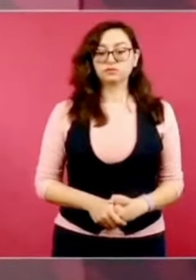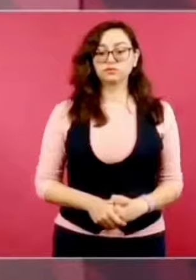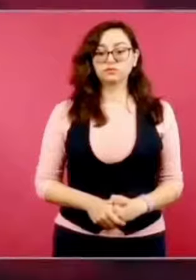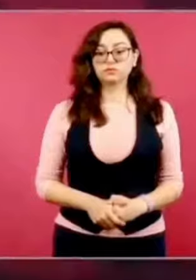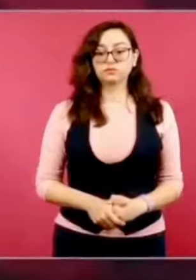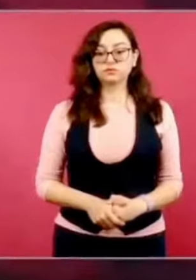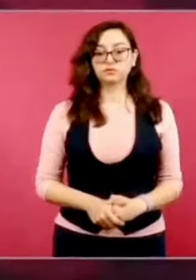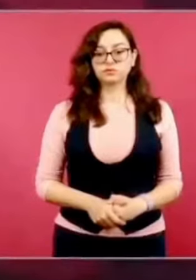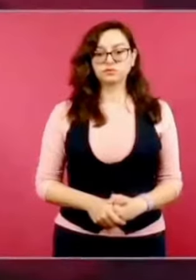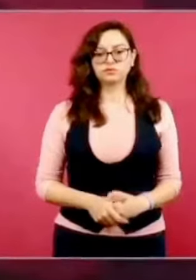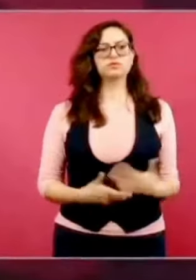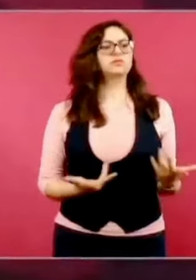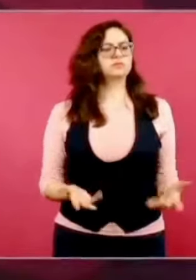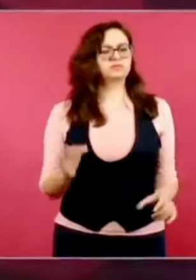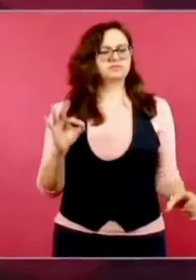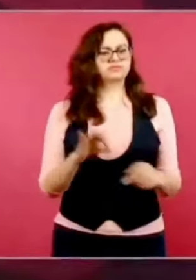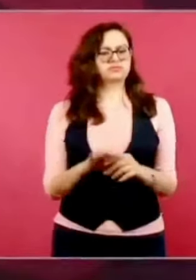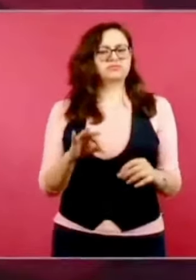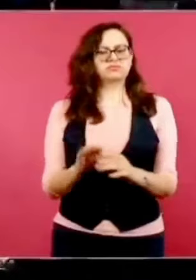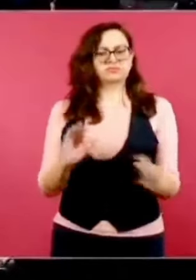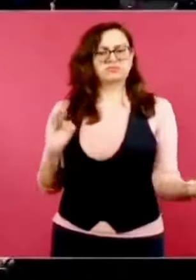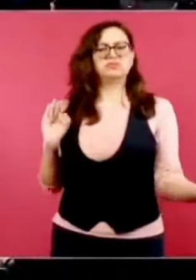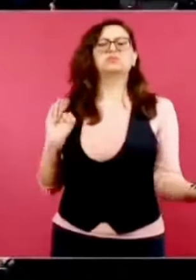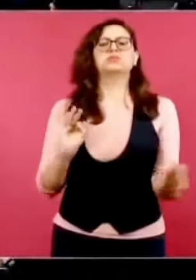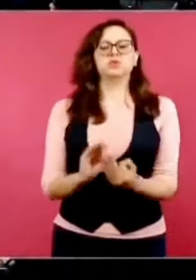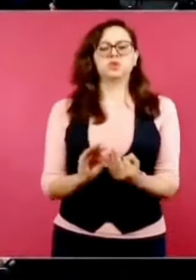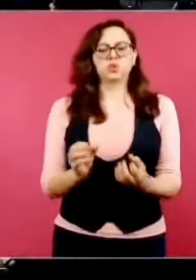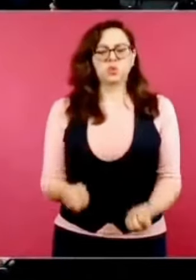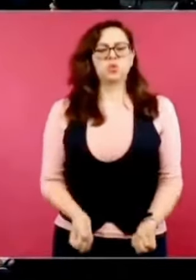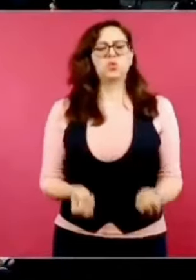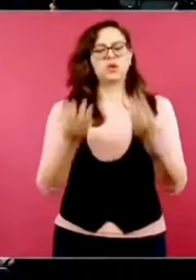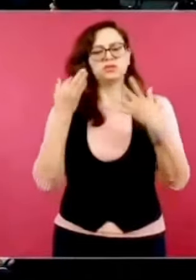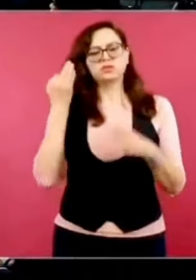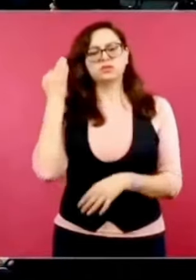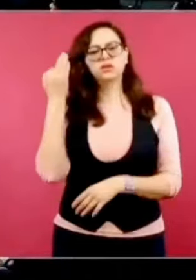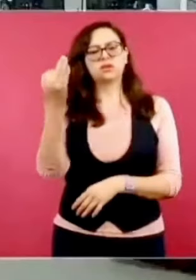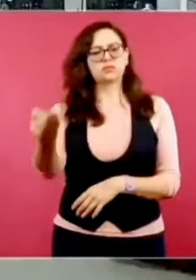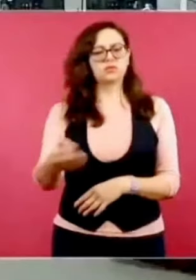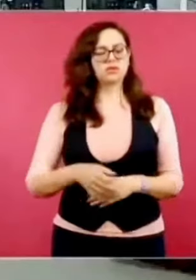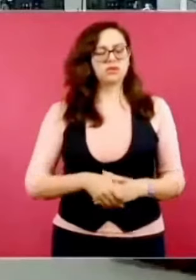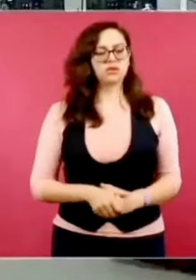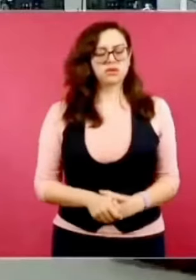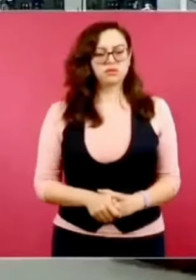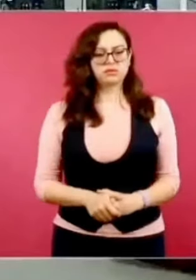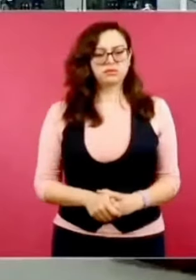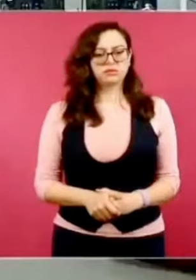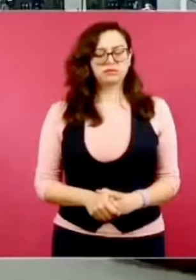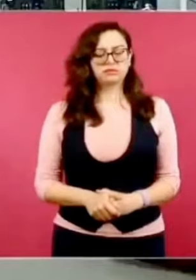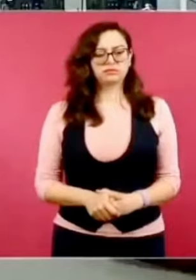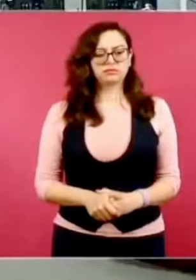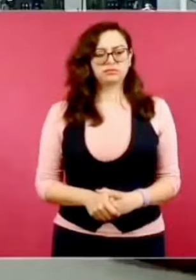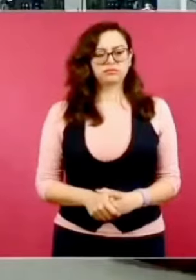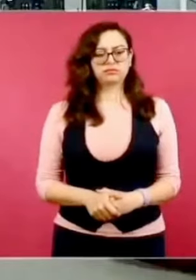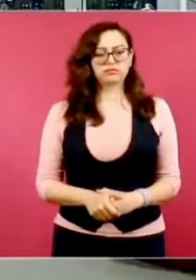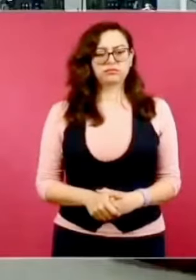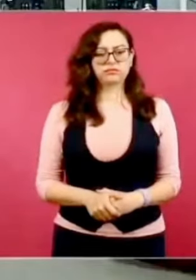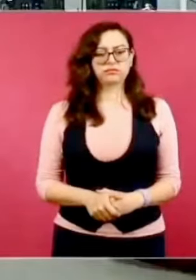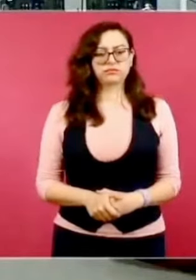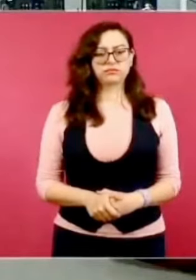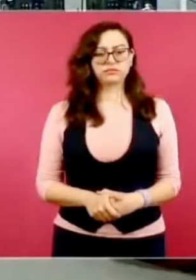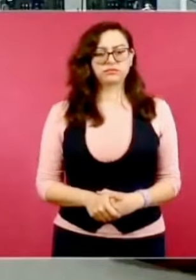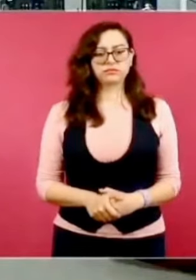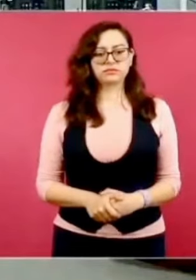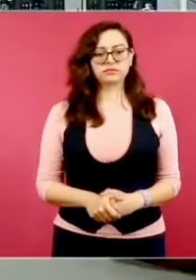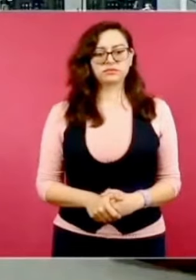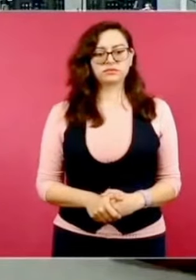¿cuánto falta ya para la elección? ¿cuántos días? Son ocho, un mes, ocho,